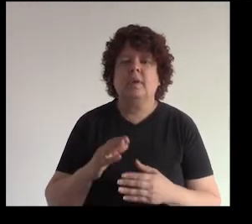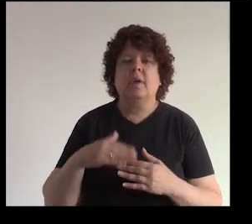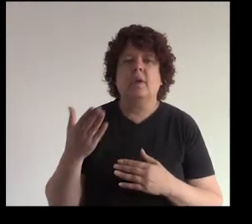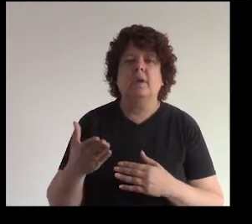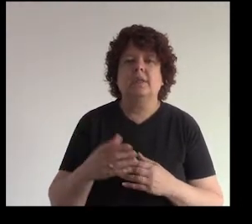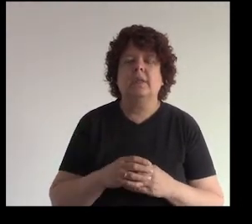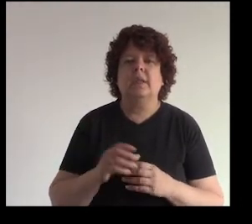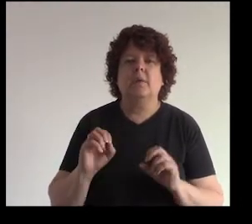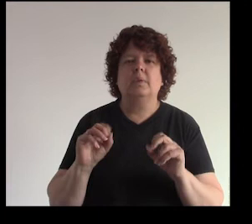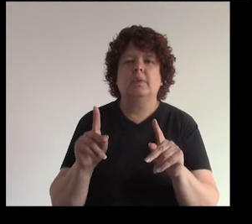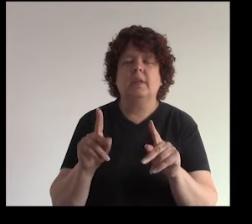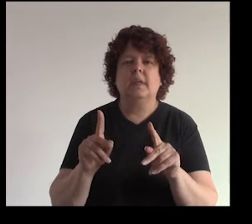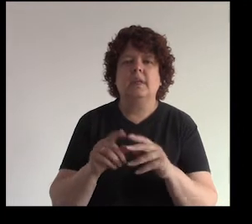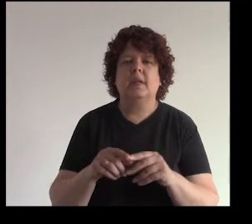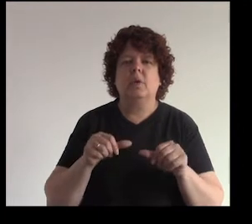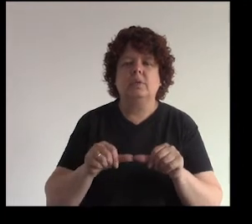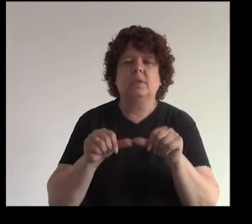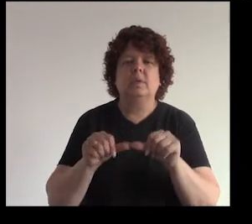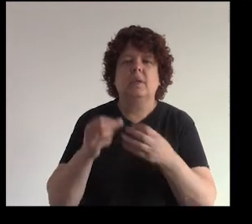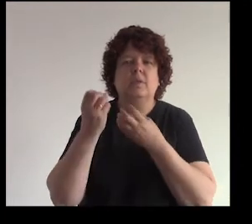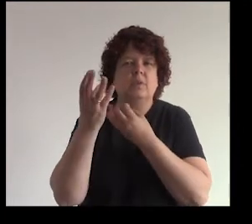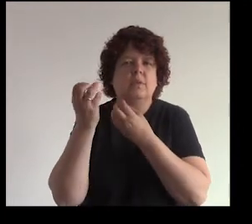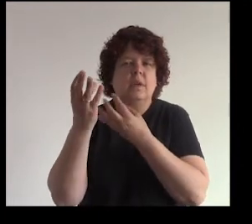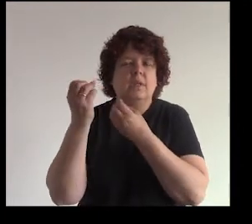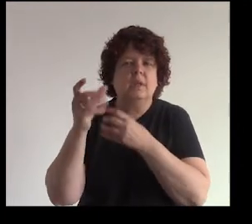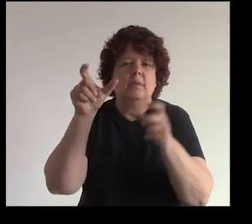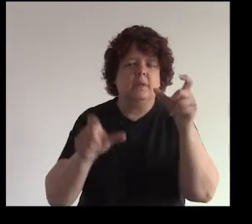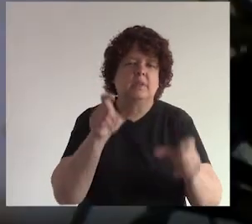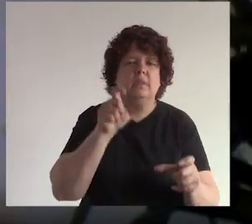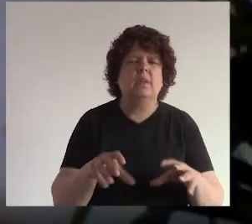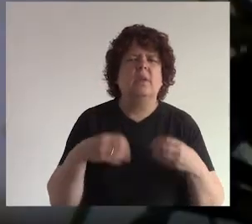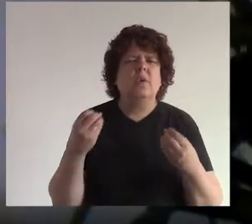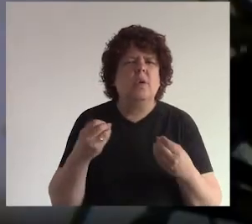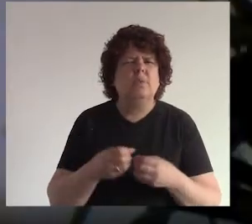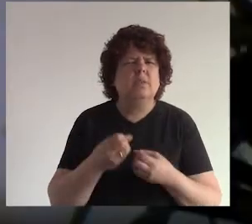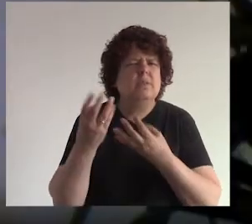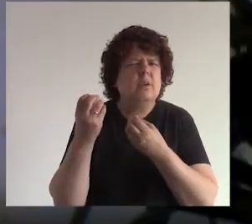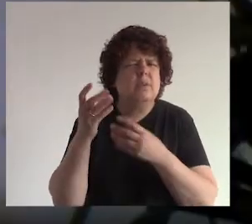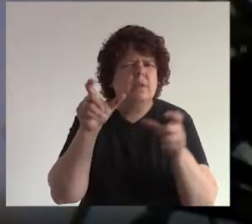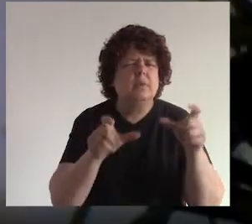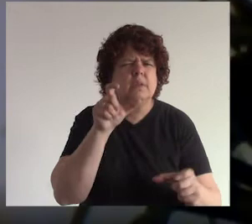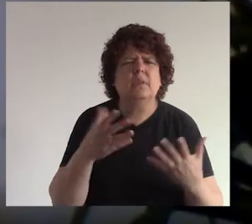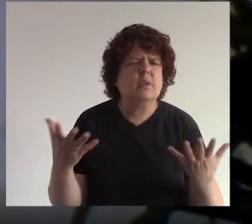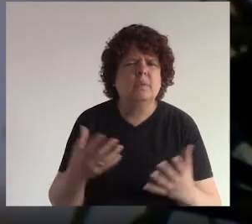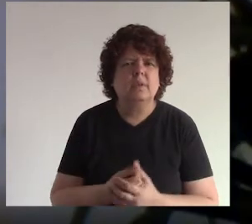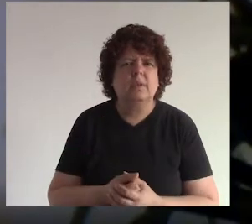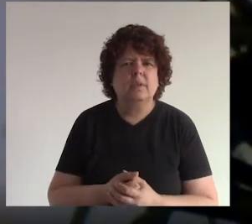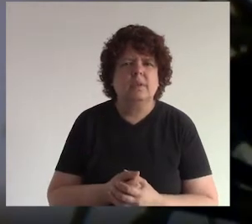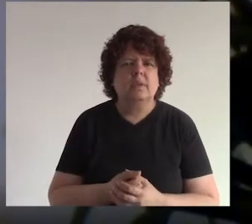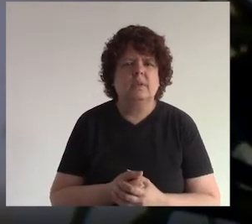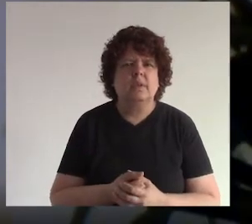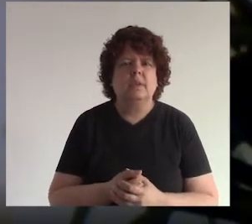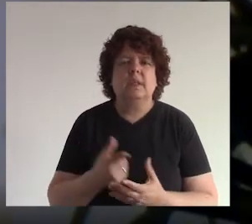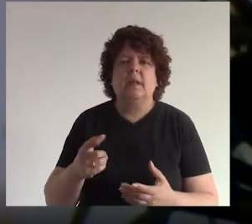luego también tienen la oportunidad de mantener informadas las personas ¿cómo es esto de mantener informados de repente